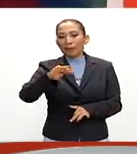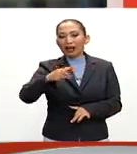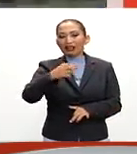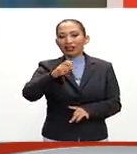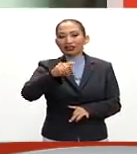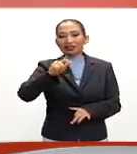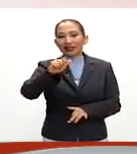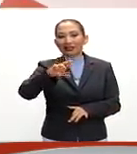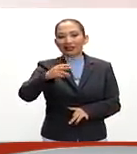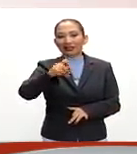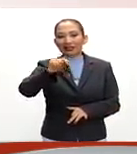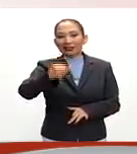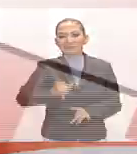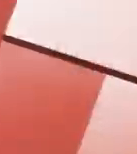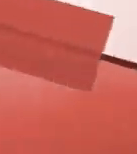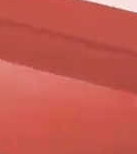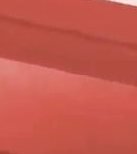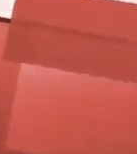Manchester City.